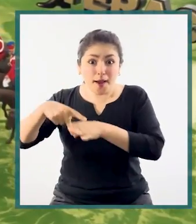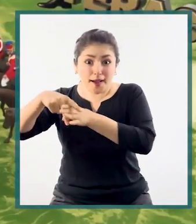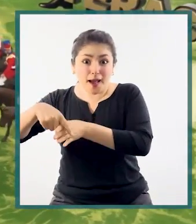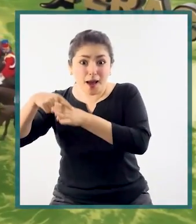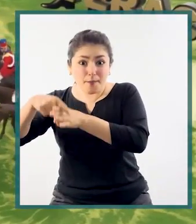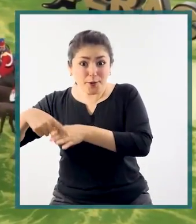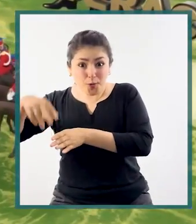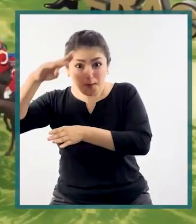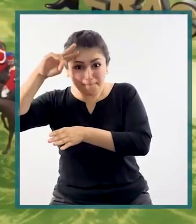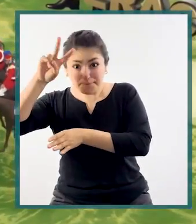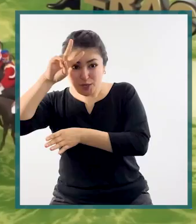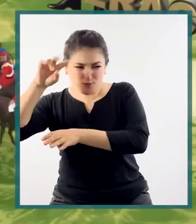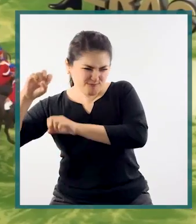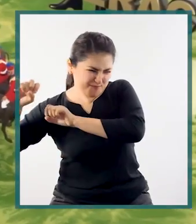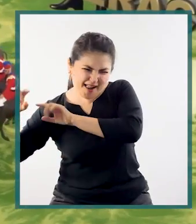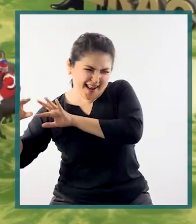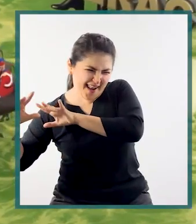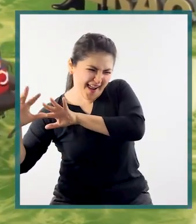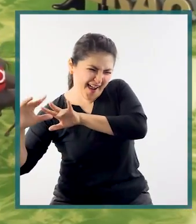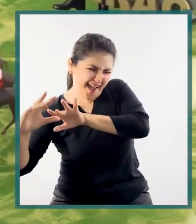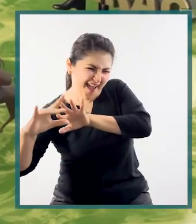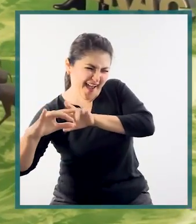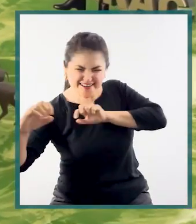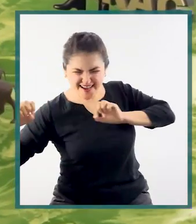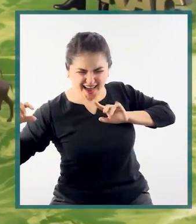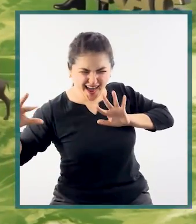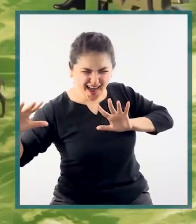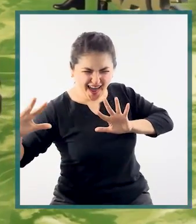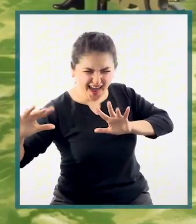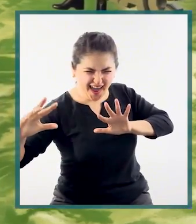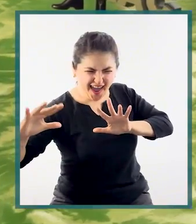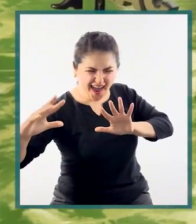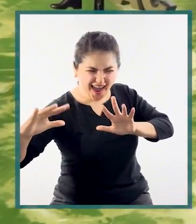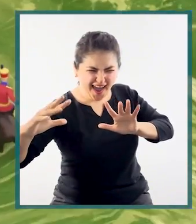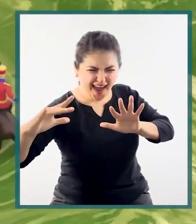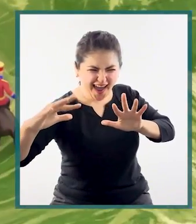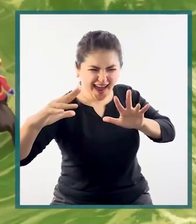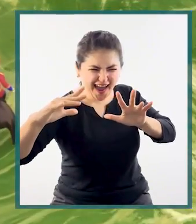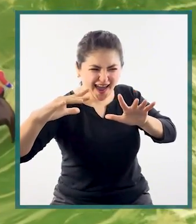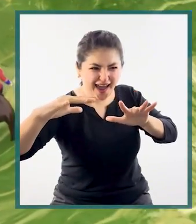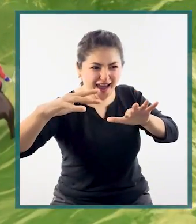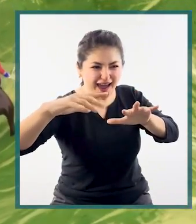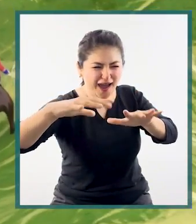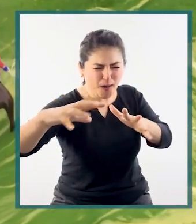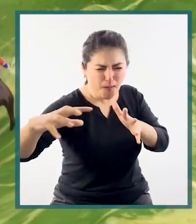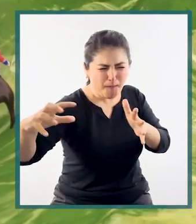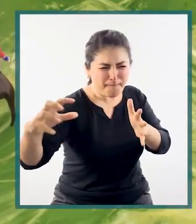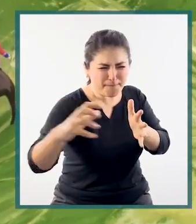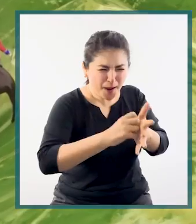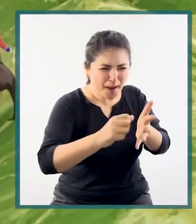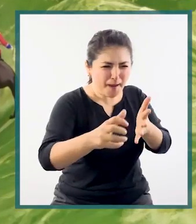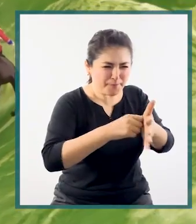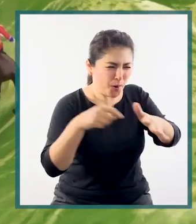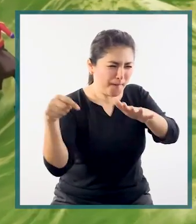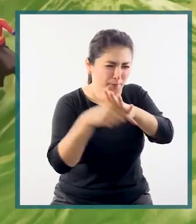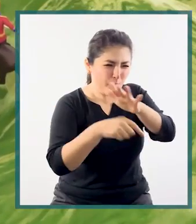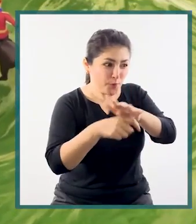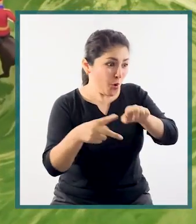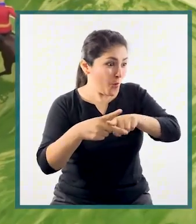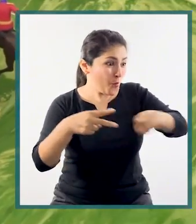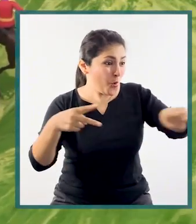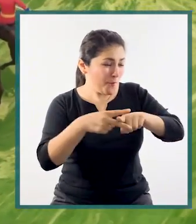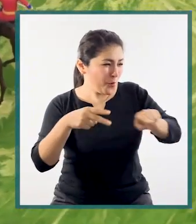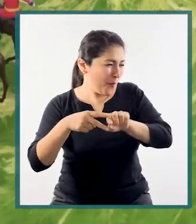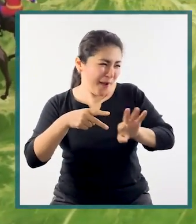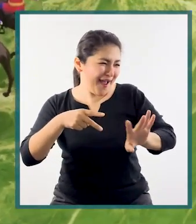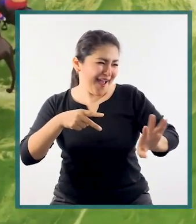Patriota para reorganizarse y atacar con todo. Finalmente, la batalla termina con los realistas huyendo. La